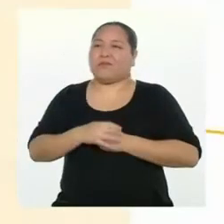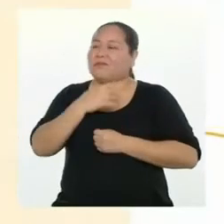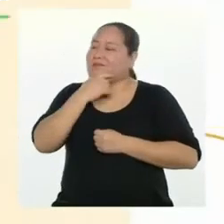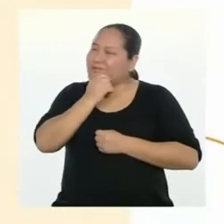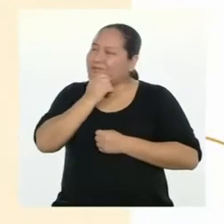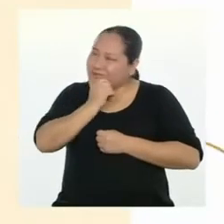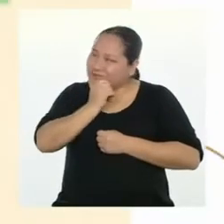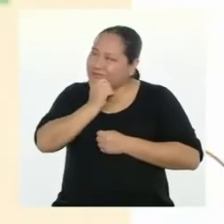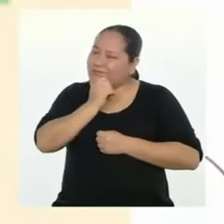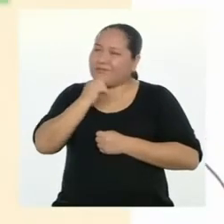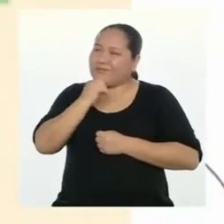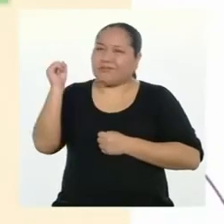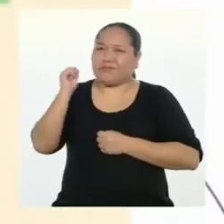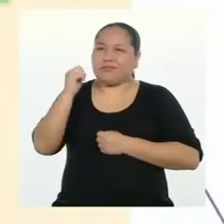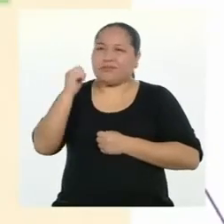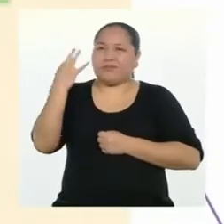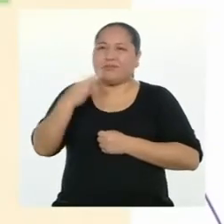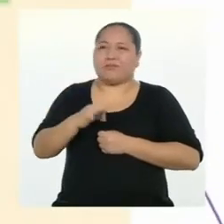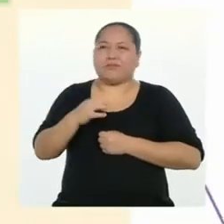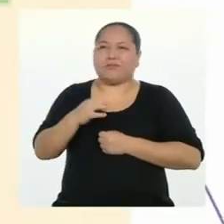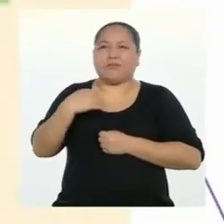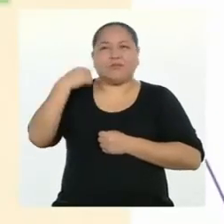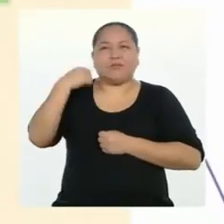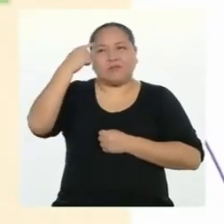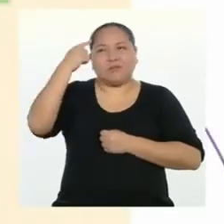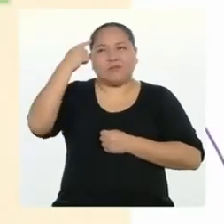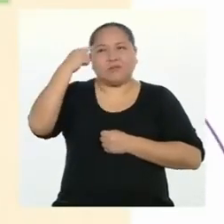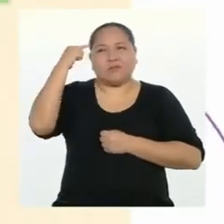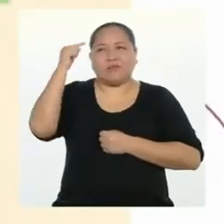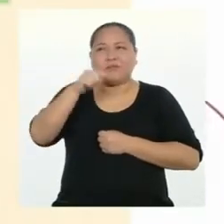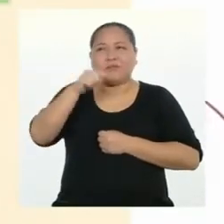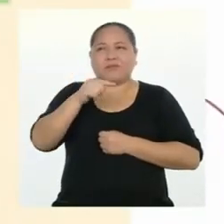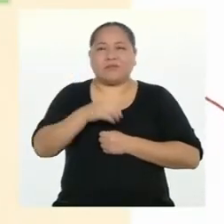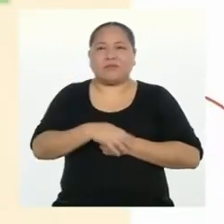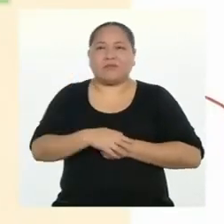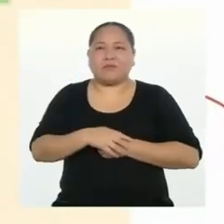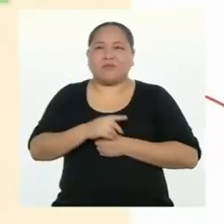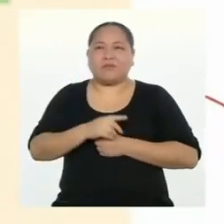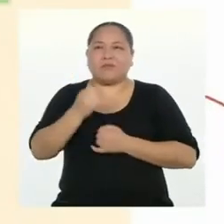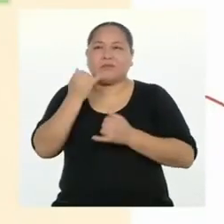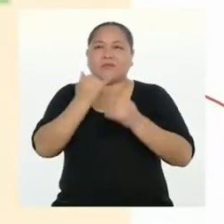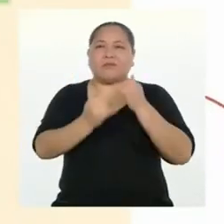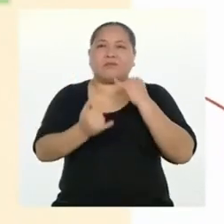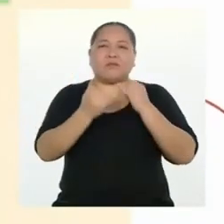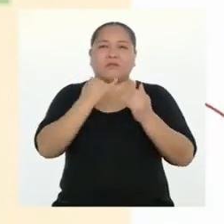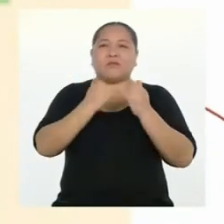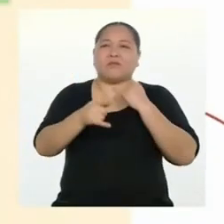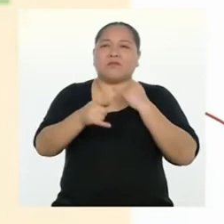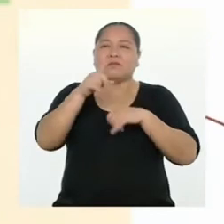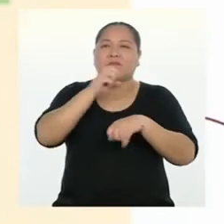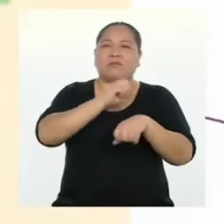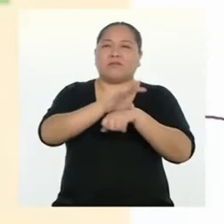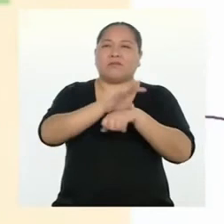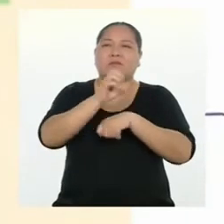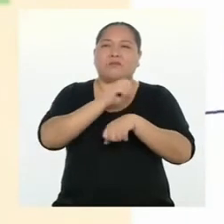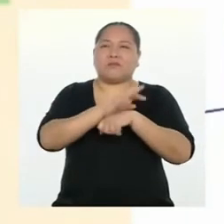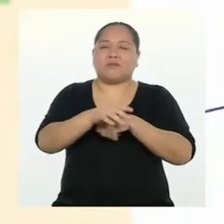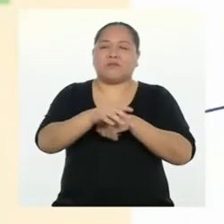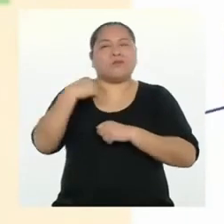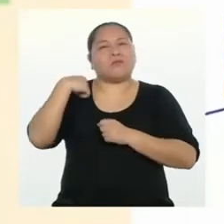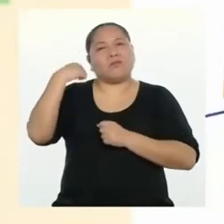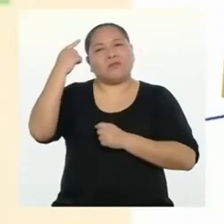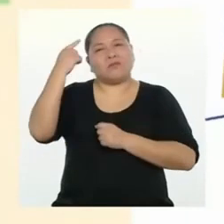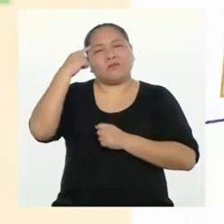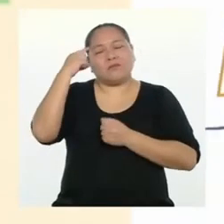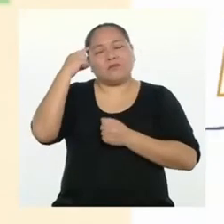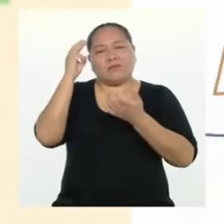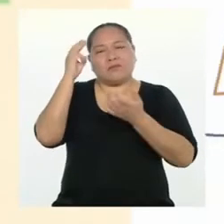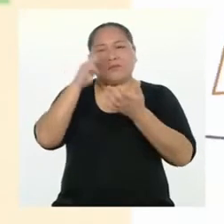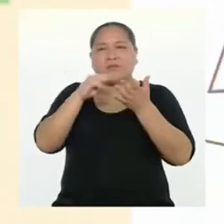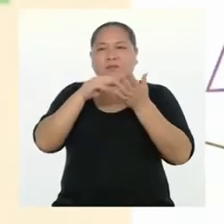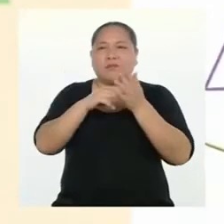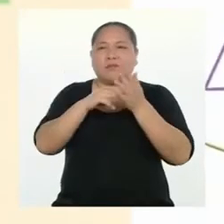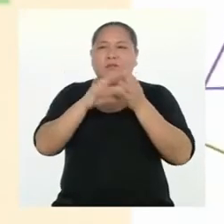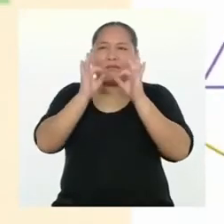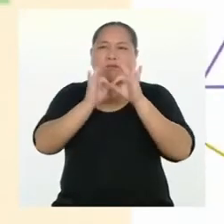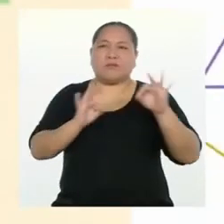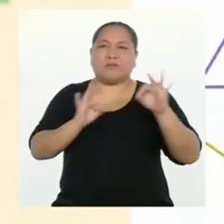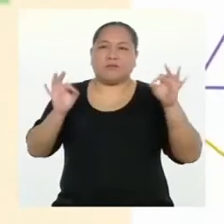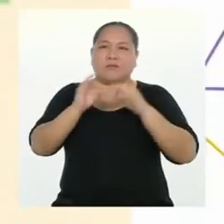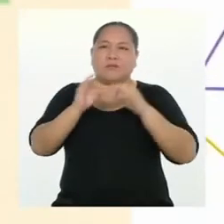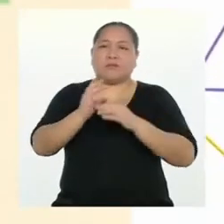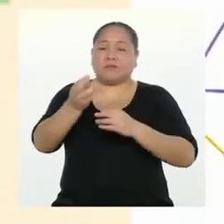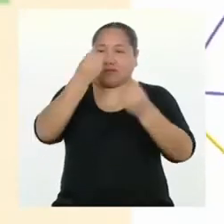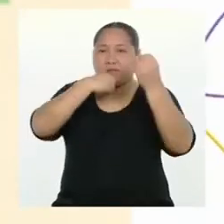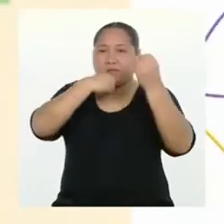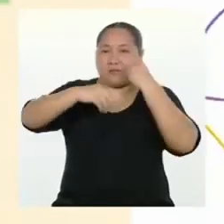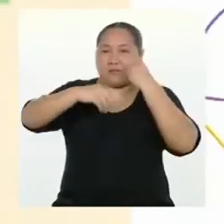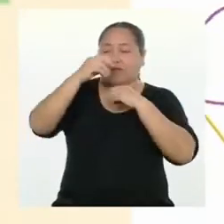Tienes razón. Entonces creo que podríamos trabajar con la última recomendación. Creo que es la más integral porque